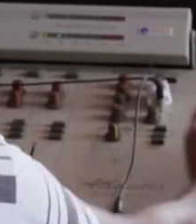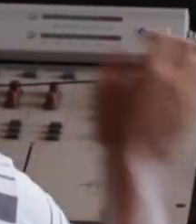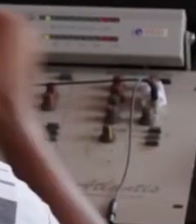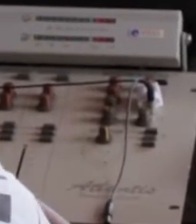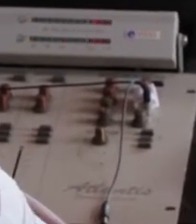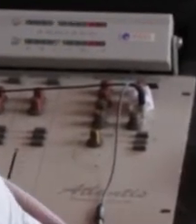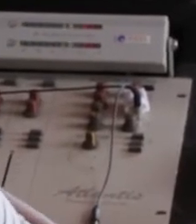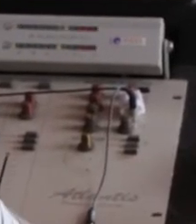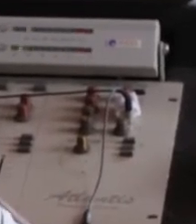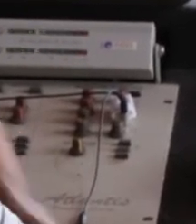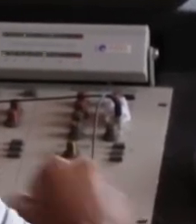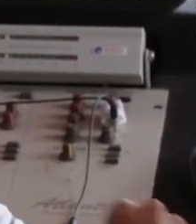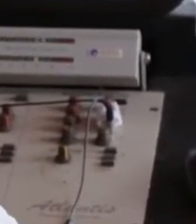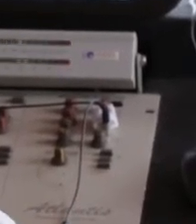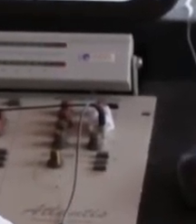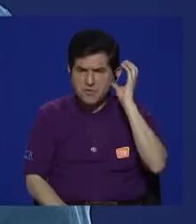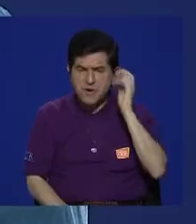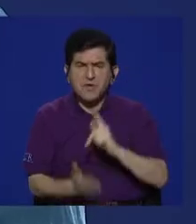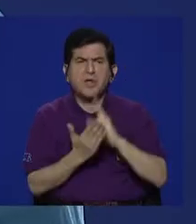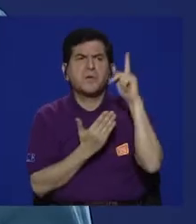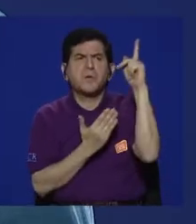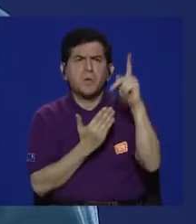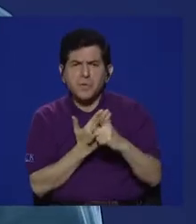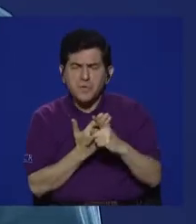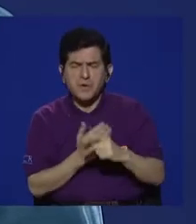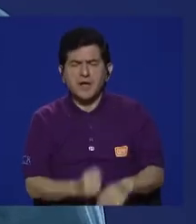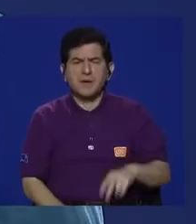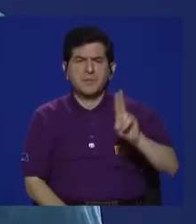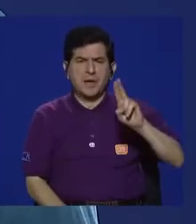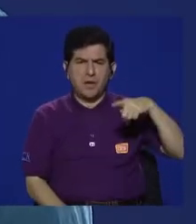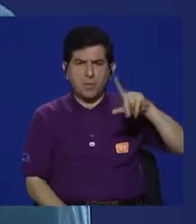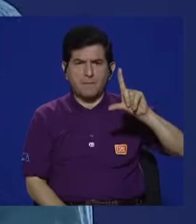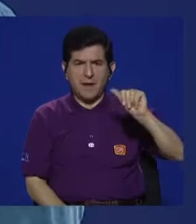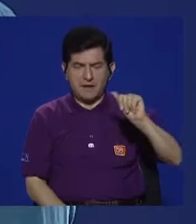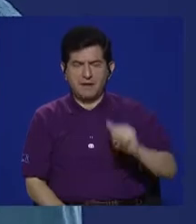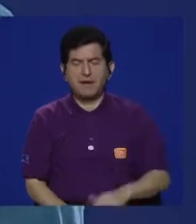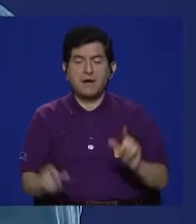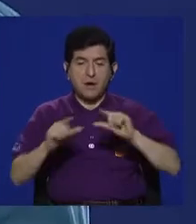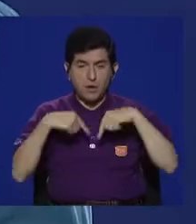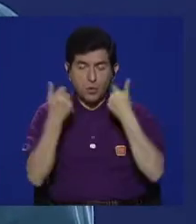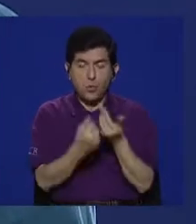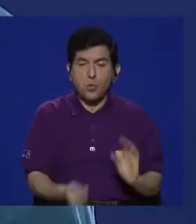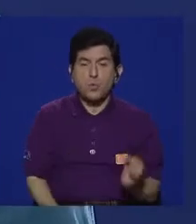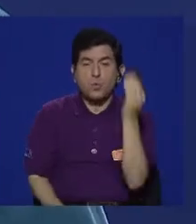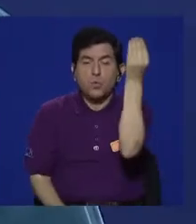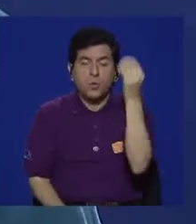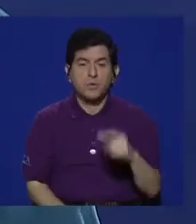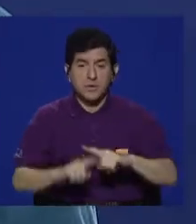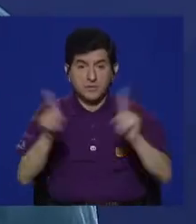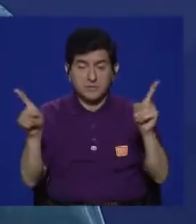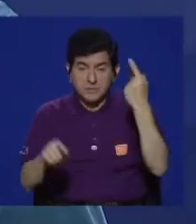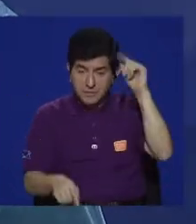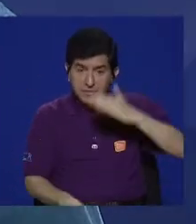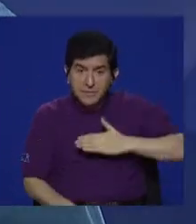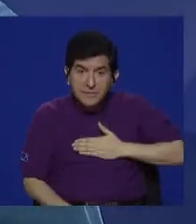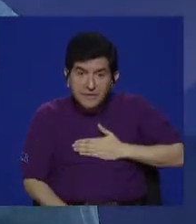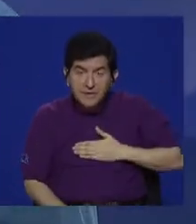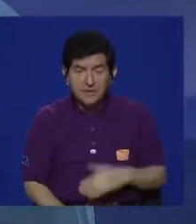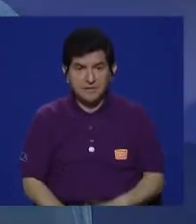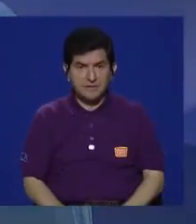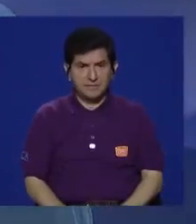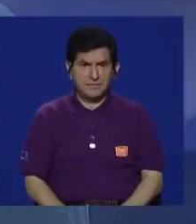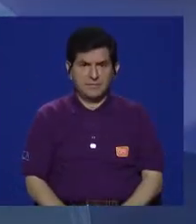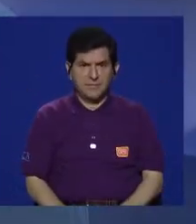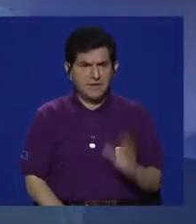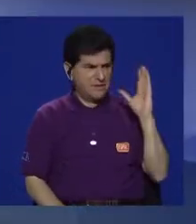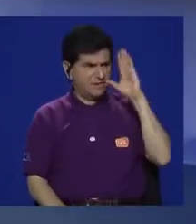conocimos un horario, un programa allá en Upala, con un grupo de jóvenes, pero para mí me di